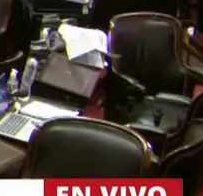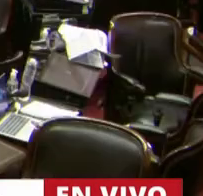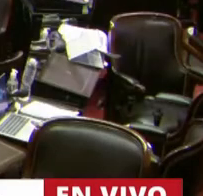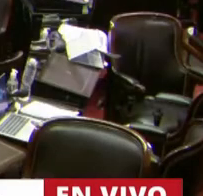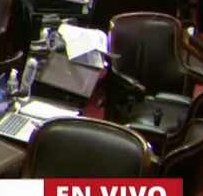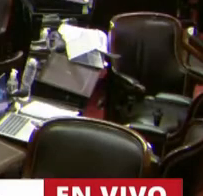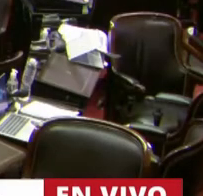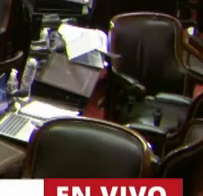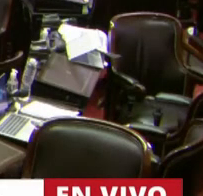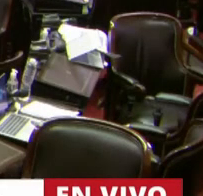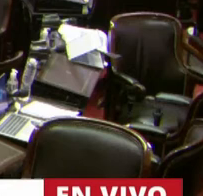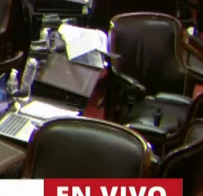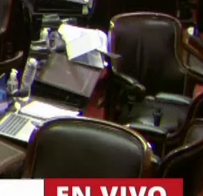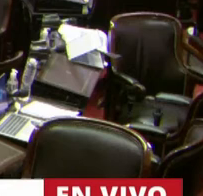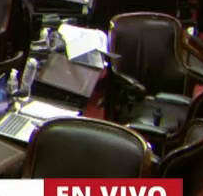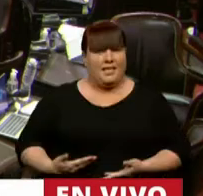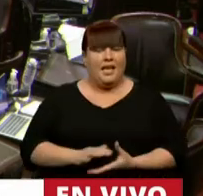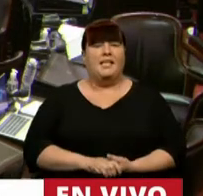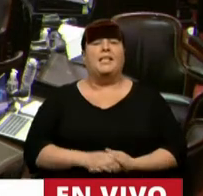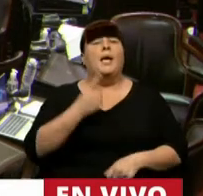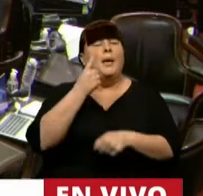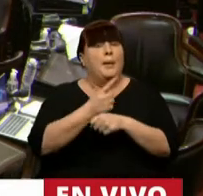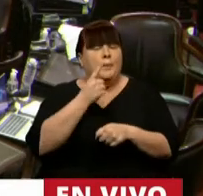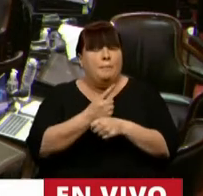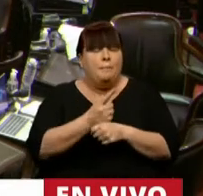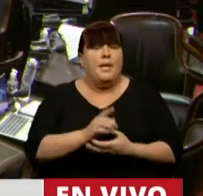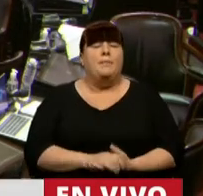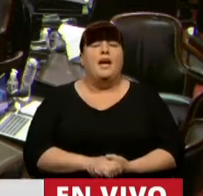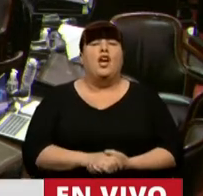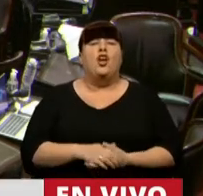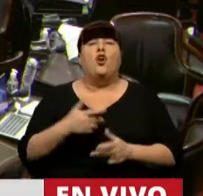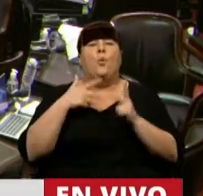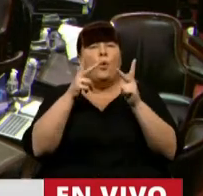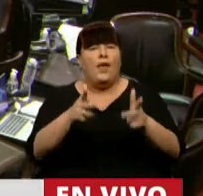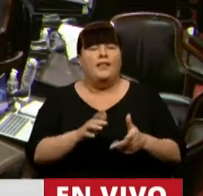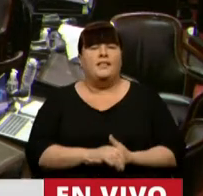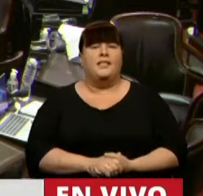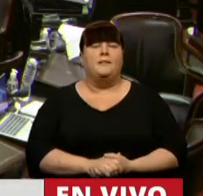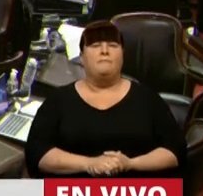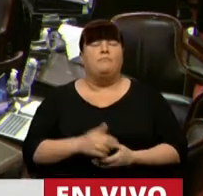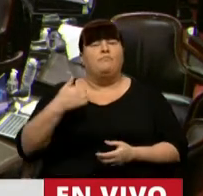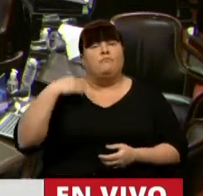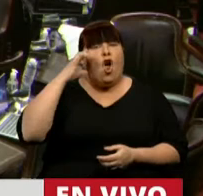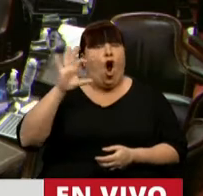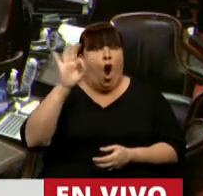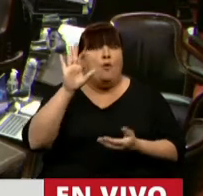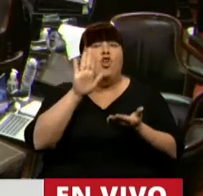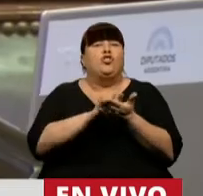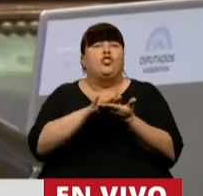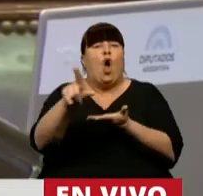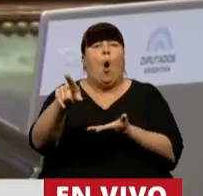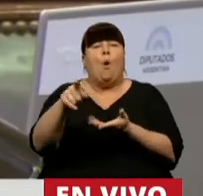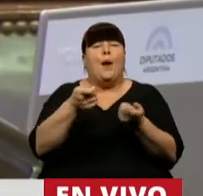Gracias, Presidente. Bueno, en primer lugar, quiero decir que nuestra opinión alrededor de la